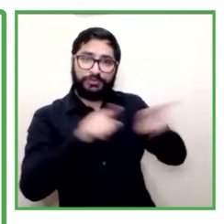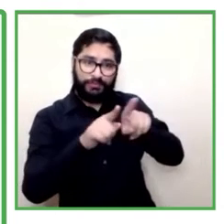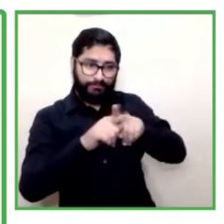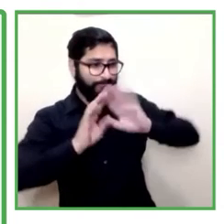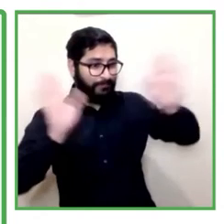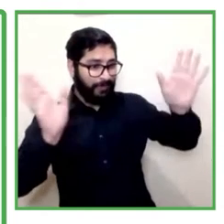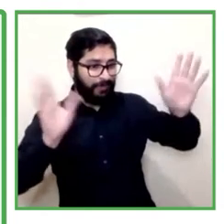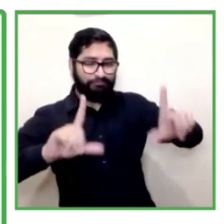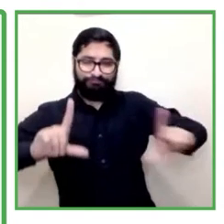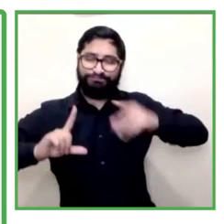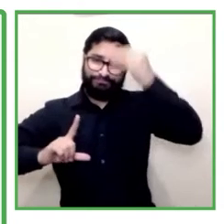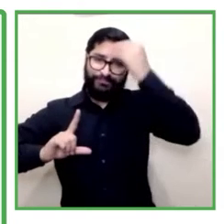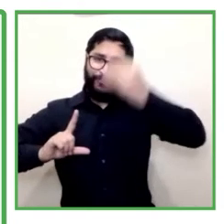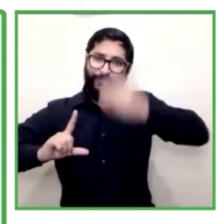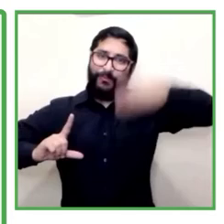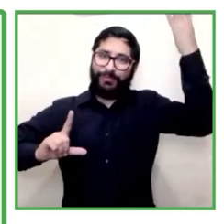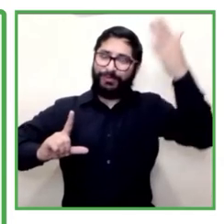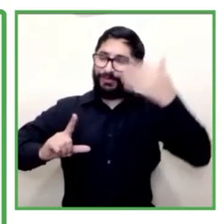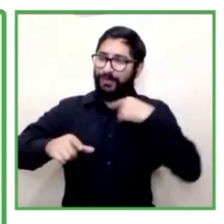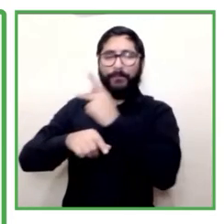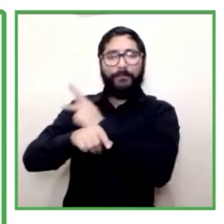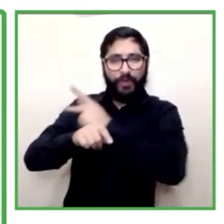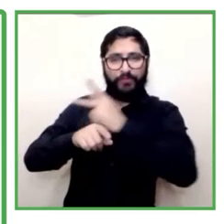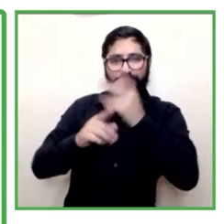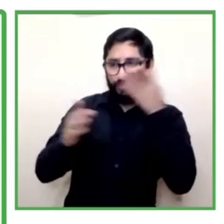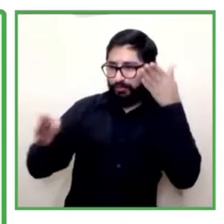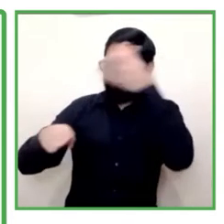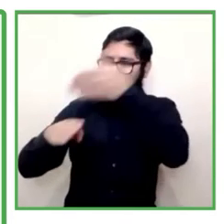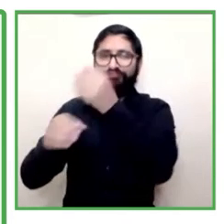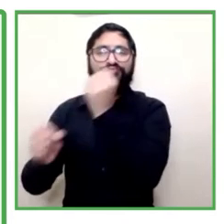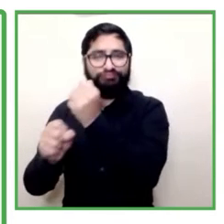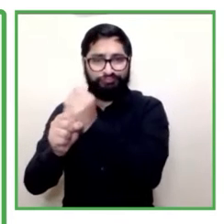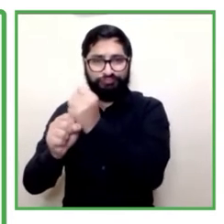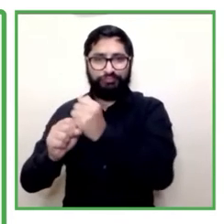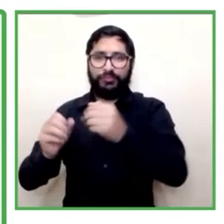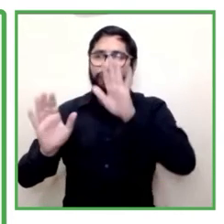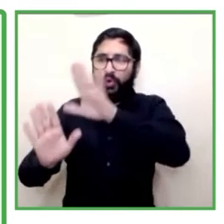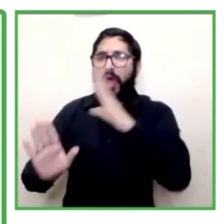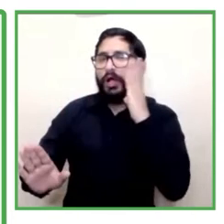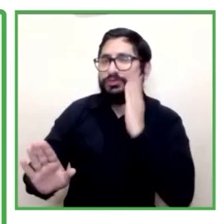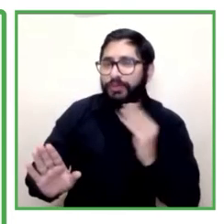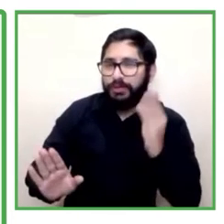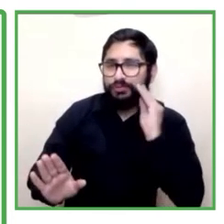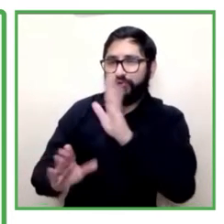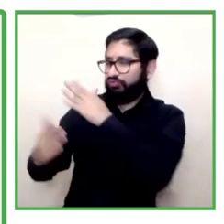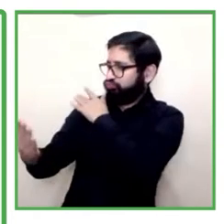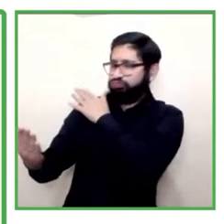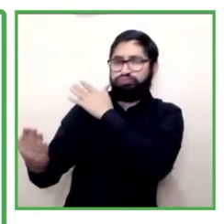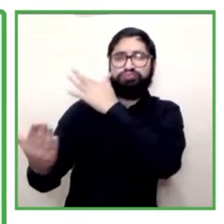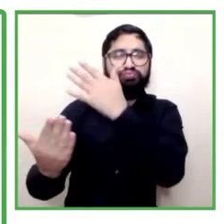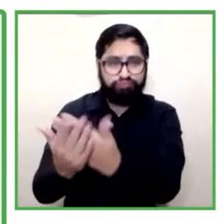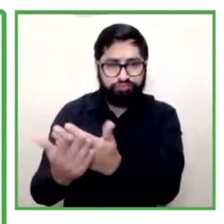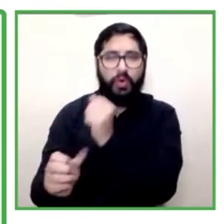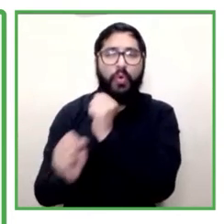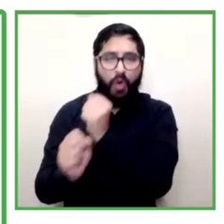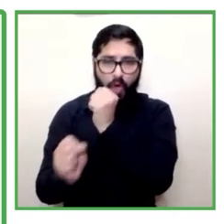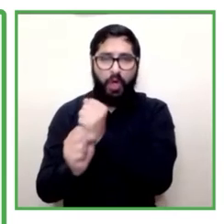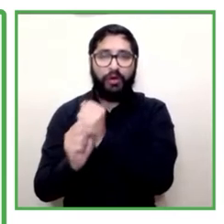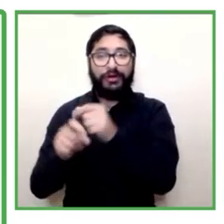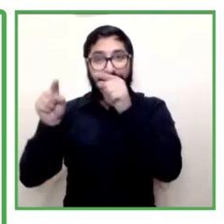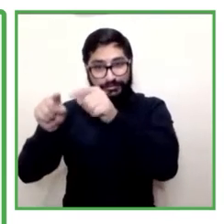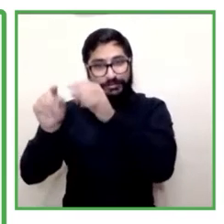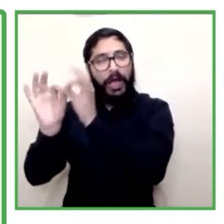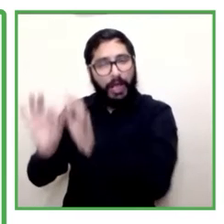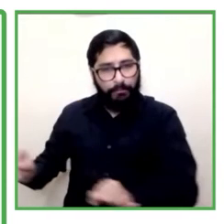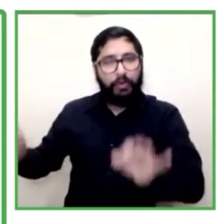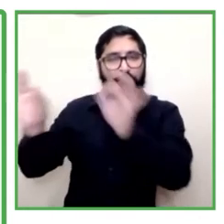La experticia que él ha adquirido a lo largo de los años en ese arte o en ese oficio en particular. Bueno, con respecto